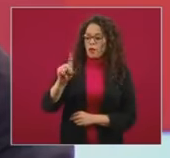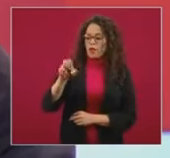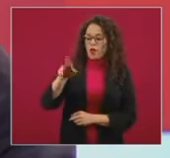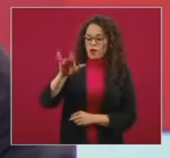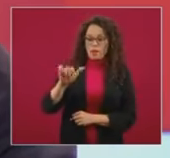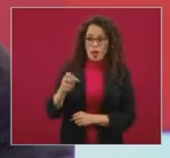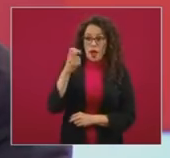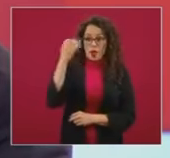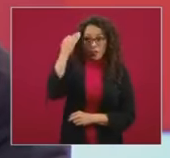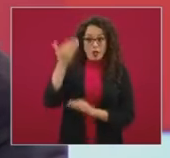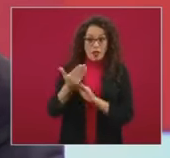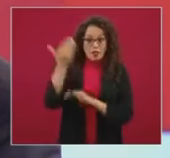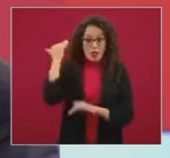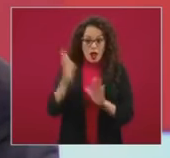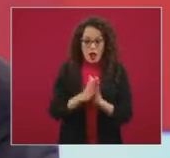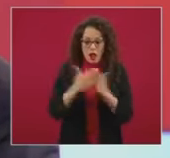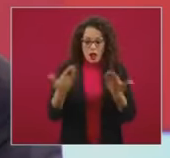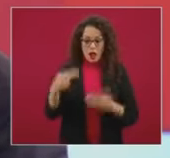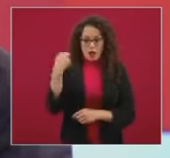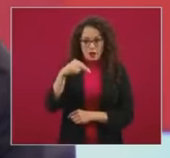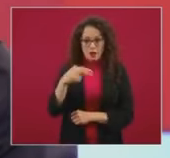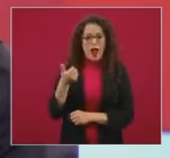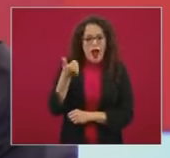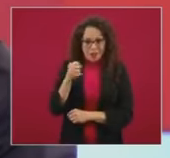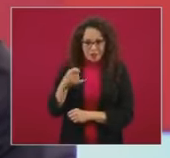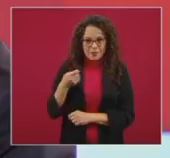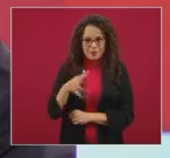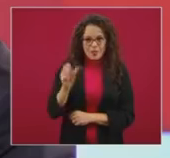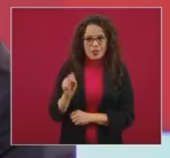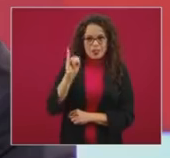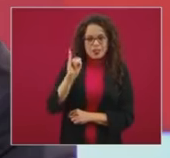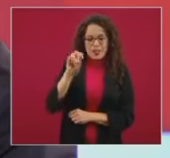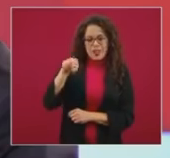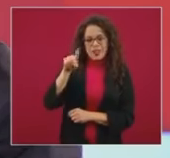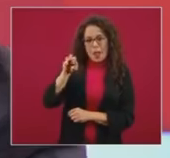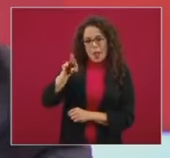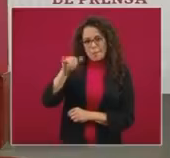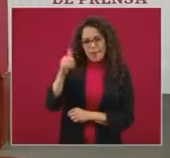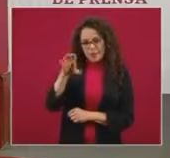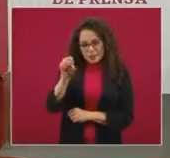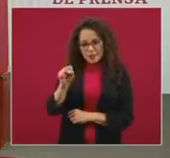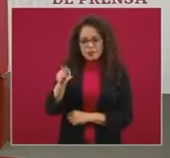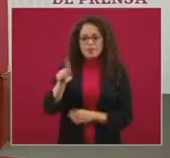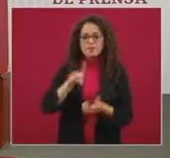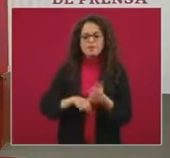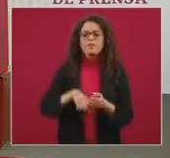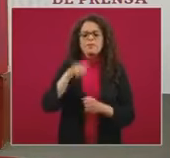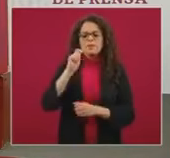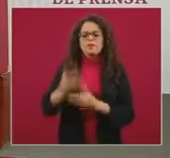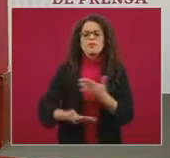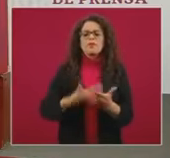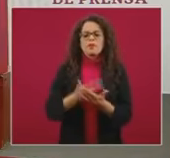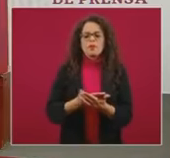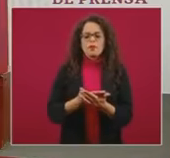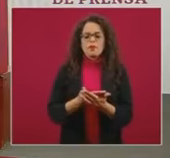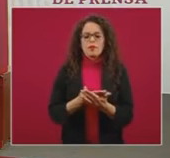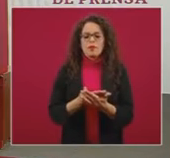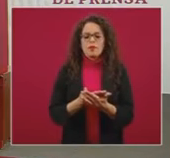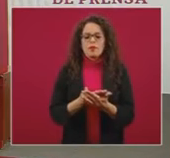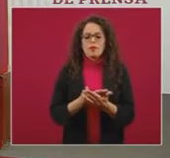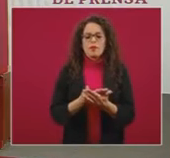Singer, en su libro que se llama así, Sindemics, lo que postuló fue la sindemia de